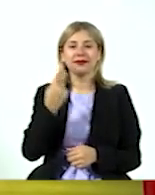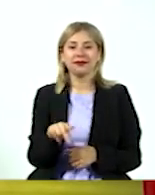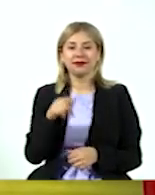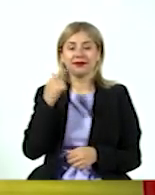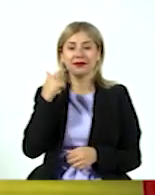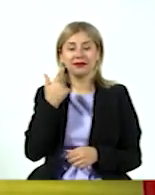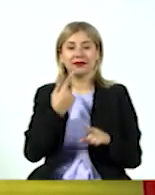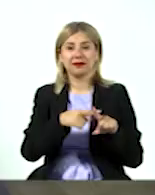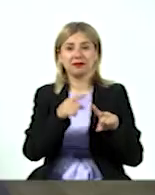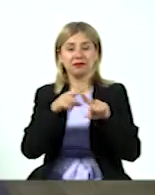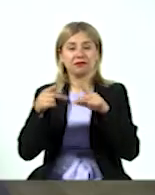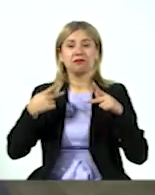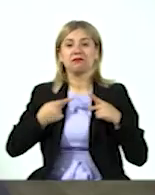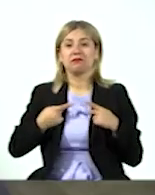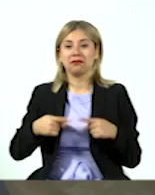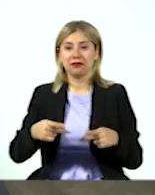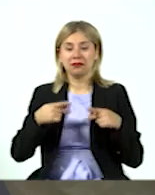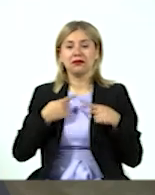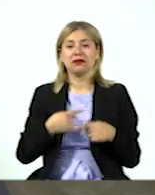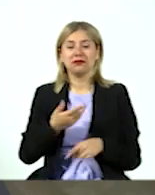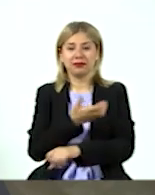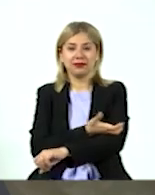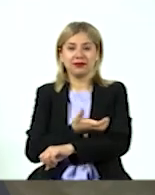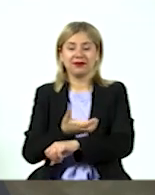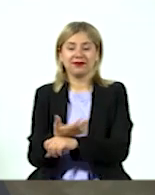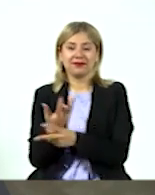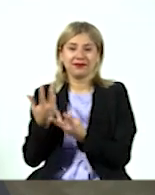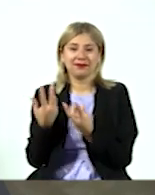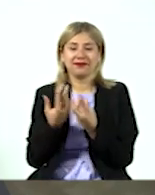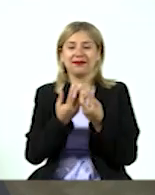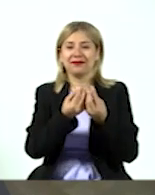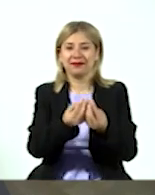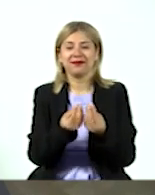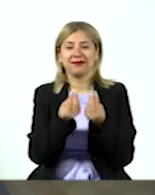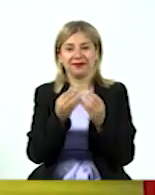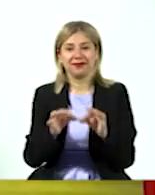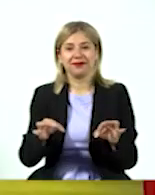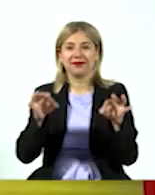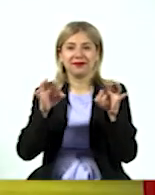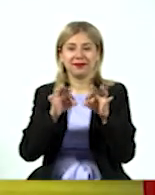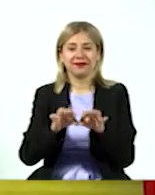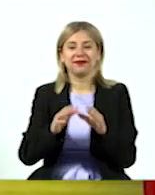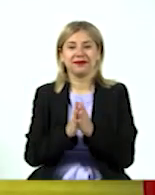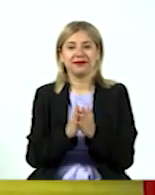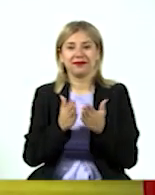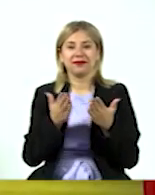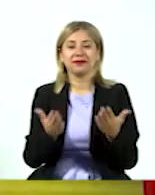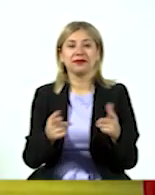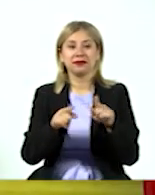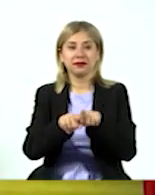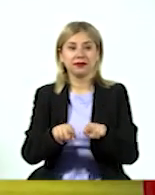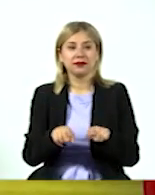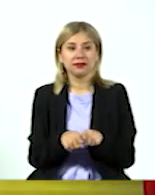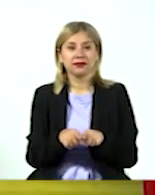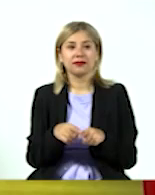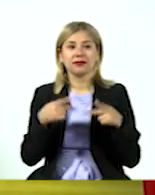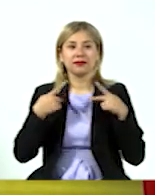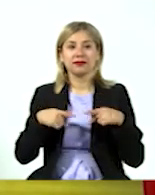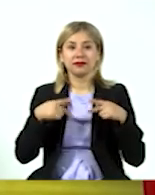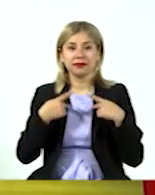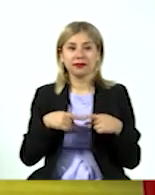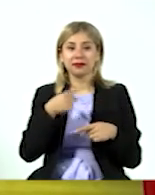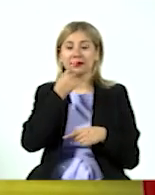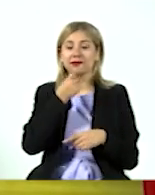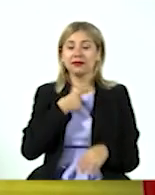estuvieron varios personajes acompañándote en este momento muy importante, y que por cierto, también una persona de público